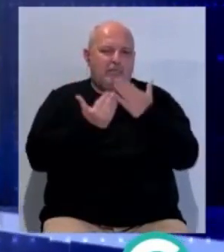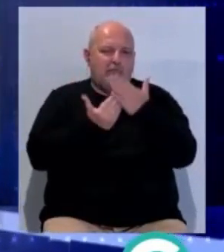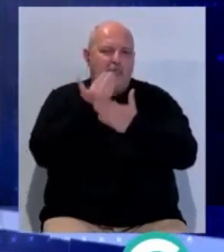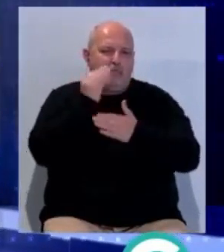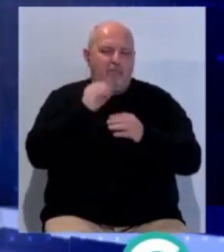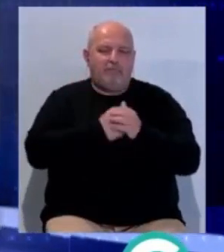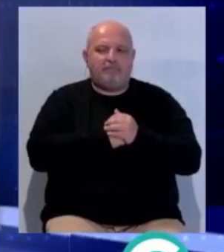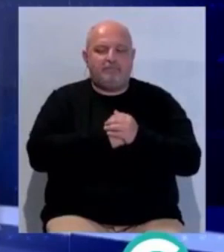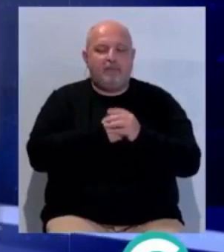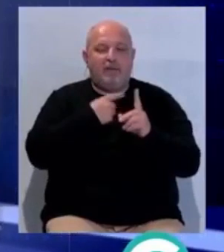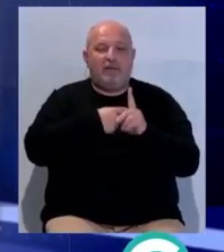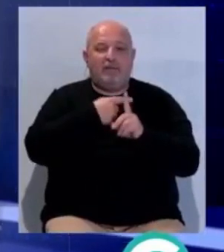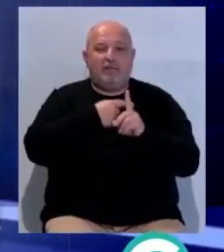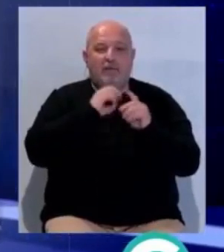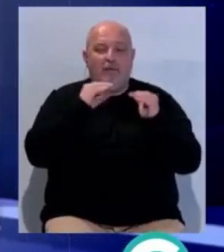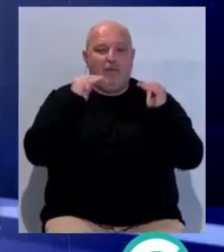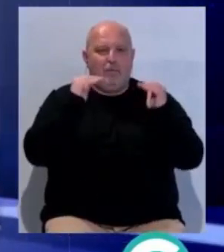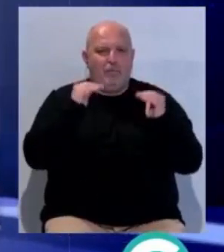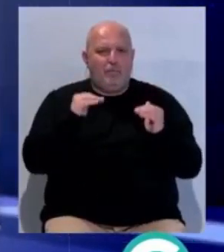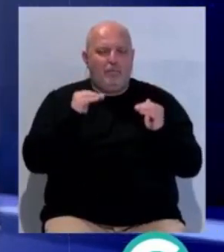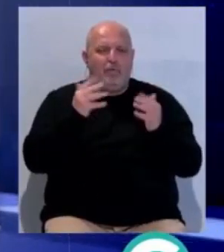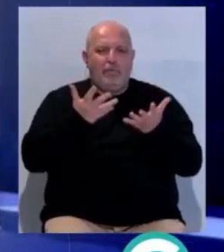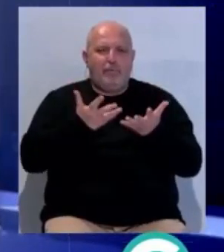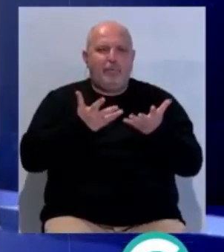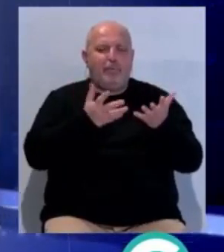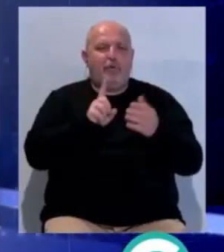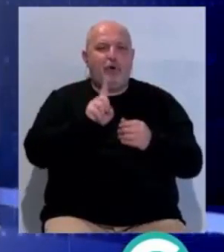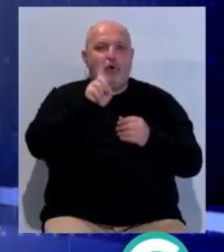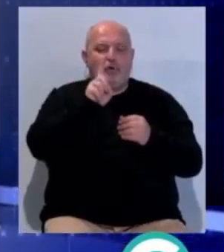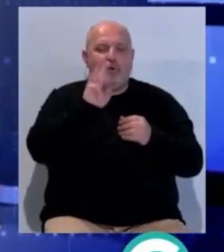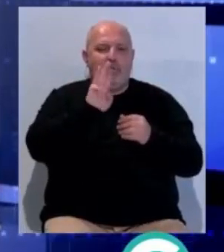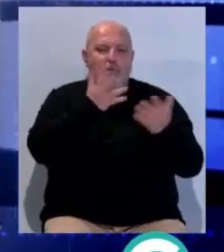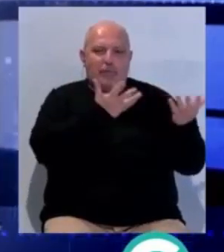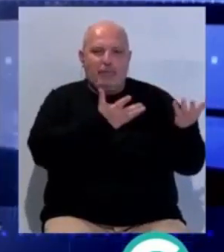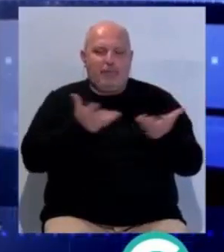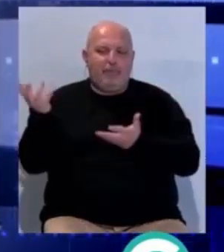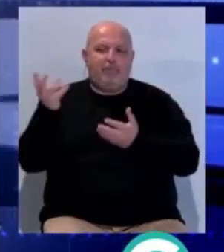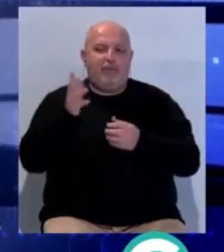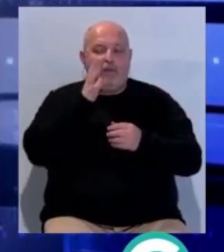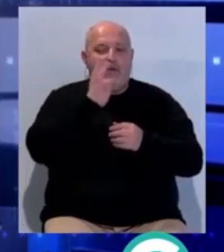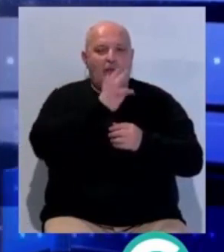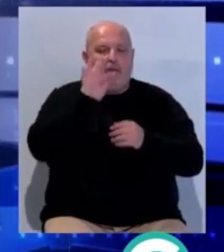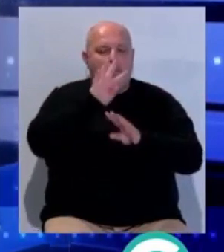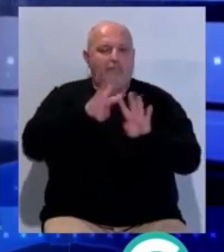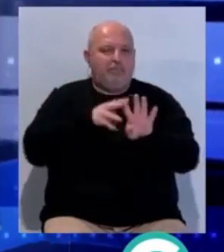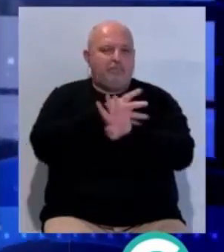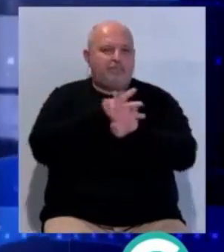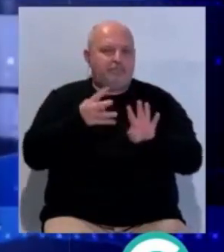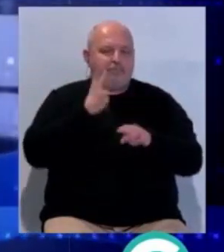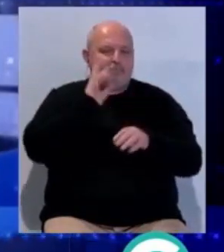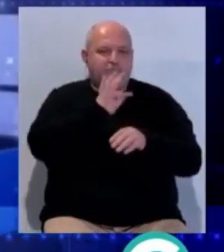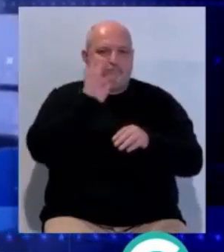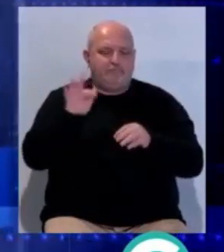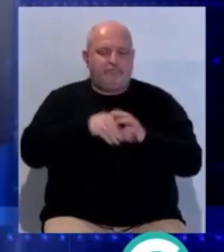horas del día. Las temperaturas en descenso y con vientos del norte y de poniente. A continuación les ofrecemos las